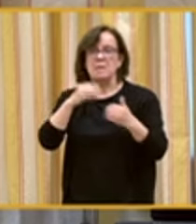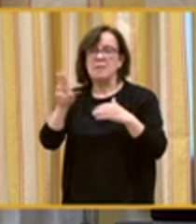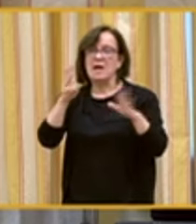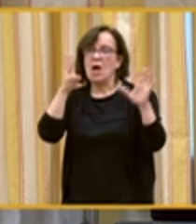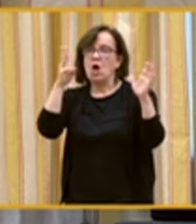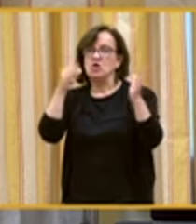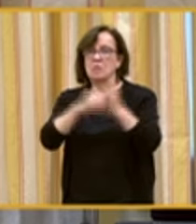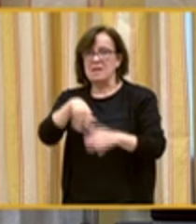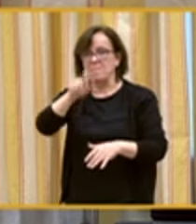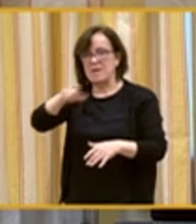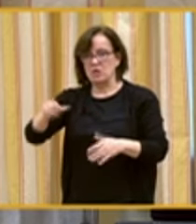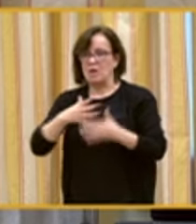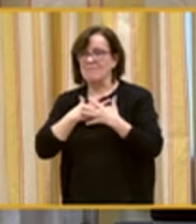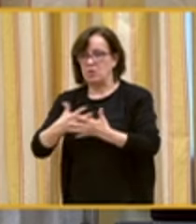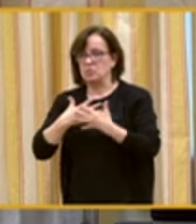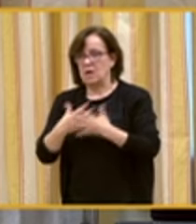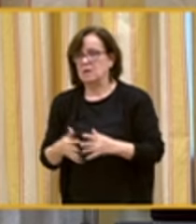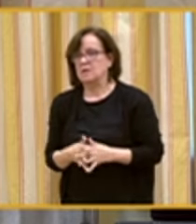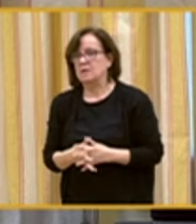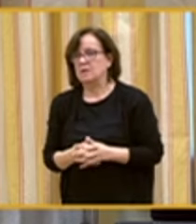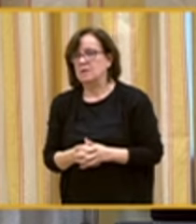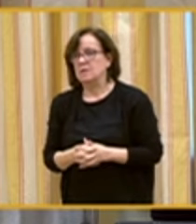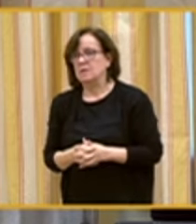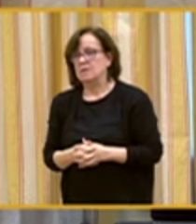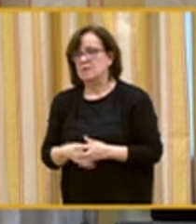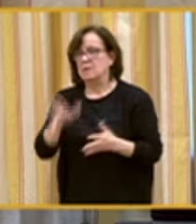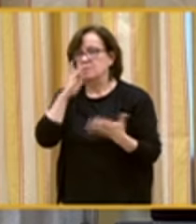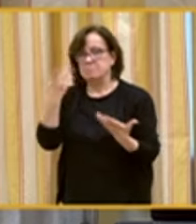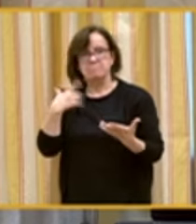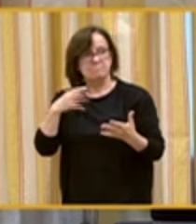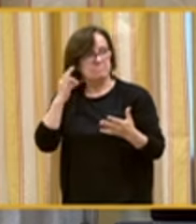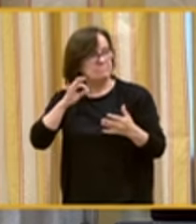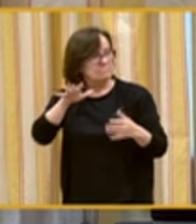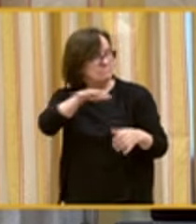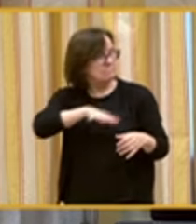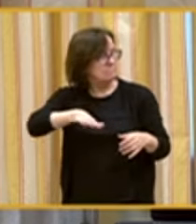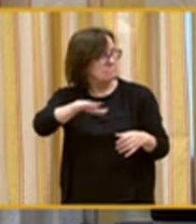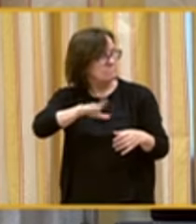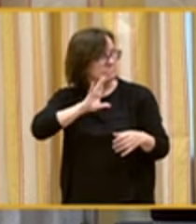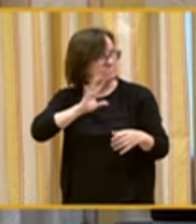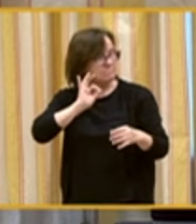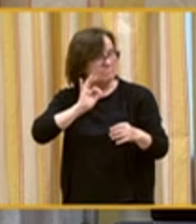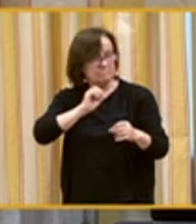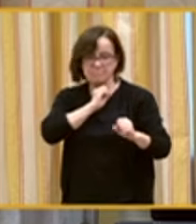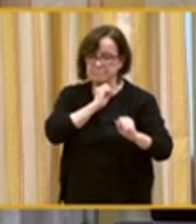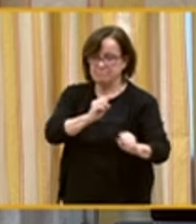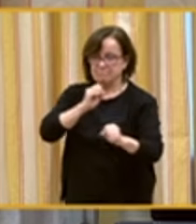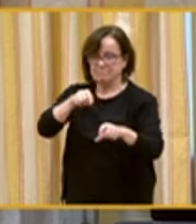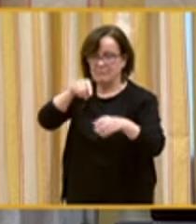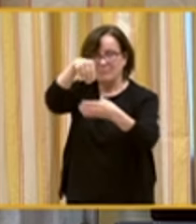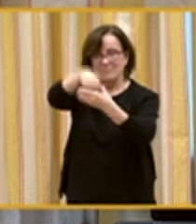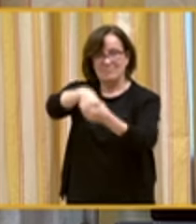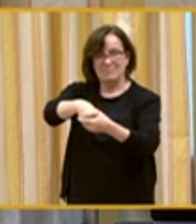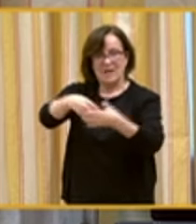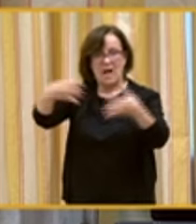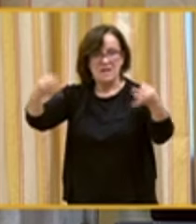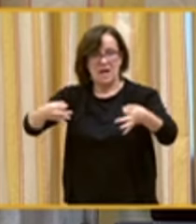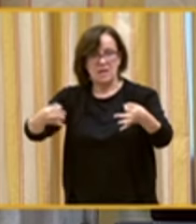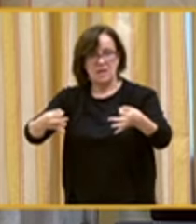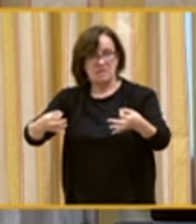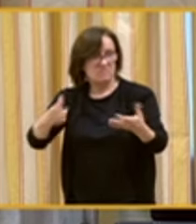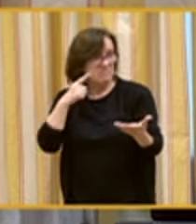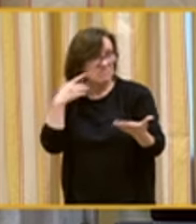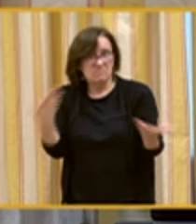personas voluntarias. Existe un fuerte arraigo en los lugares de los que formamos parte, y somos una realidad tan